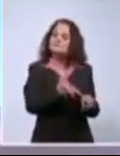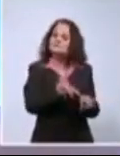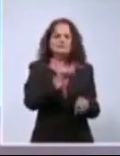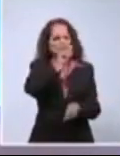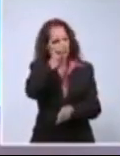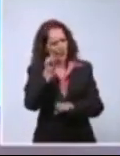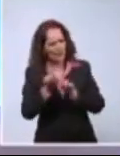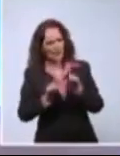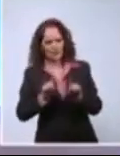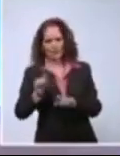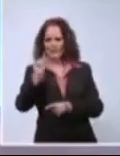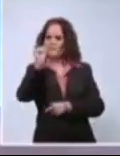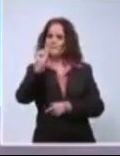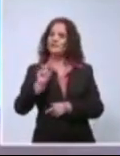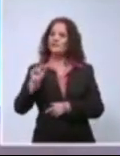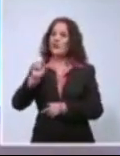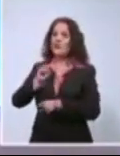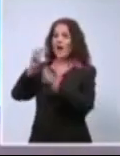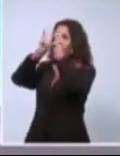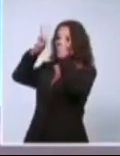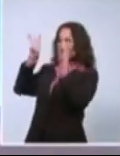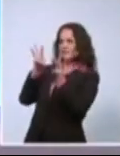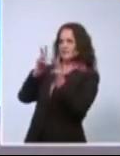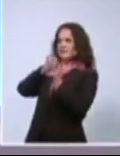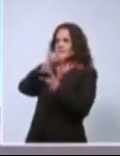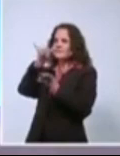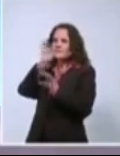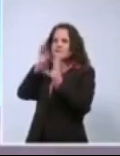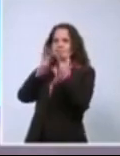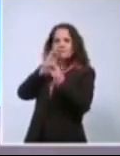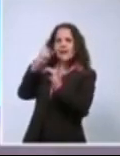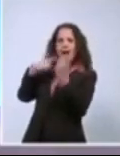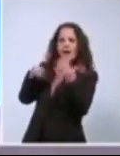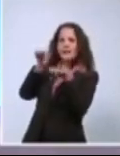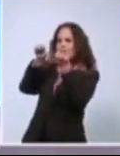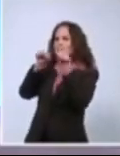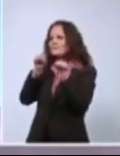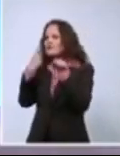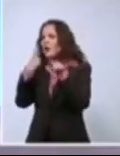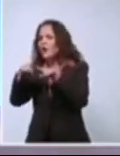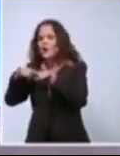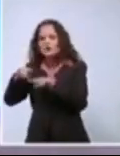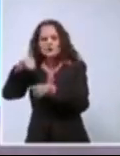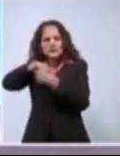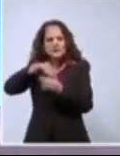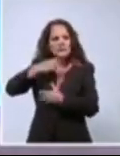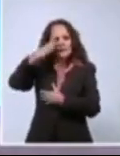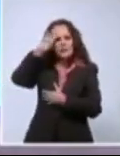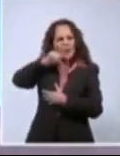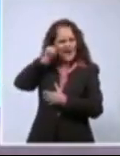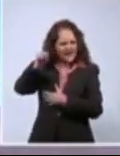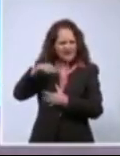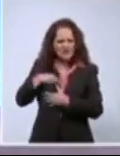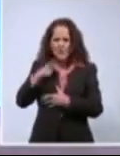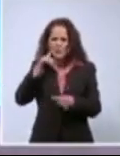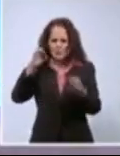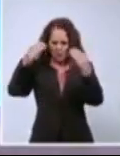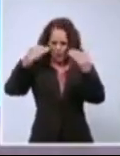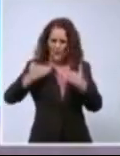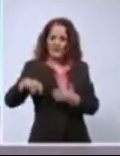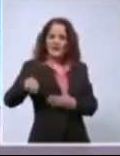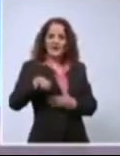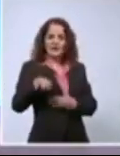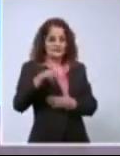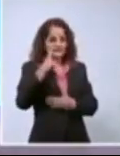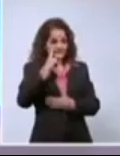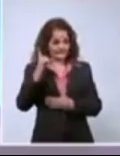a la violencia en las redes sociales? ¿Corresponde aceptar eso? Bueno, persona que veremos fue uno de los protagonistas de la farsa de